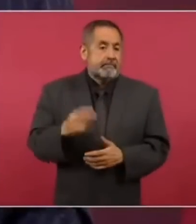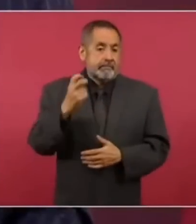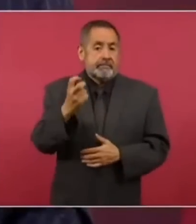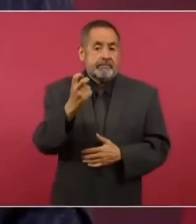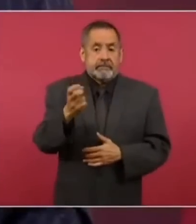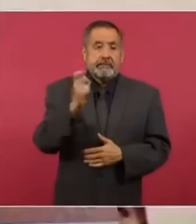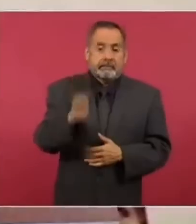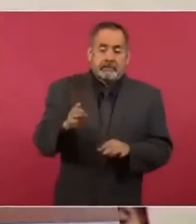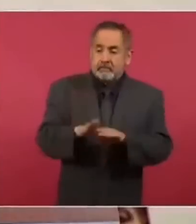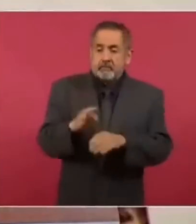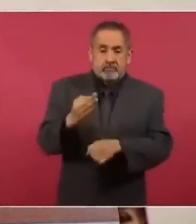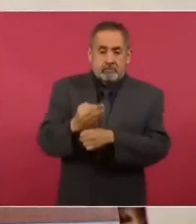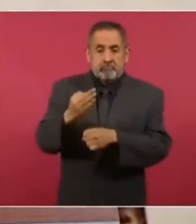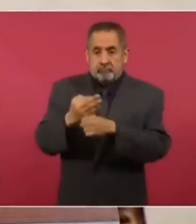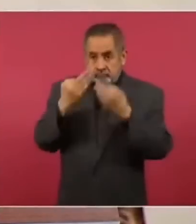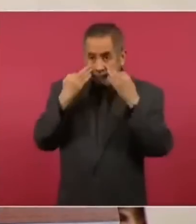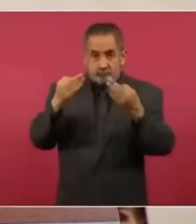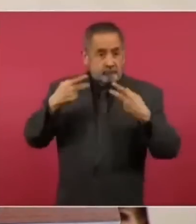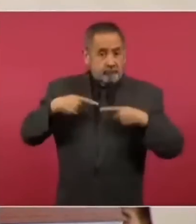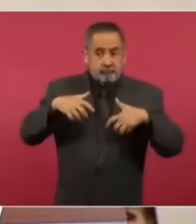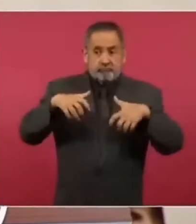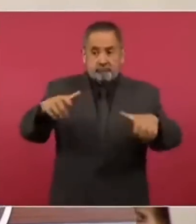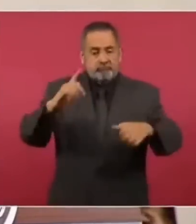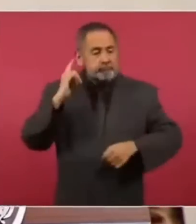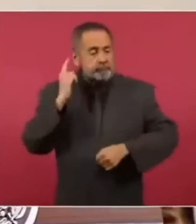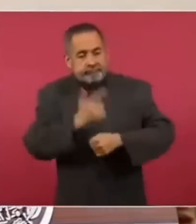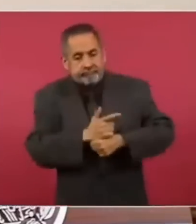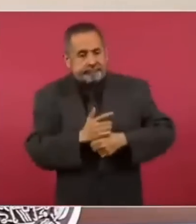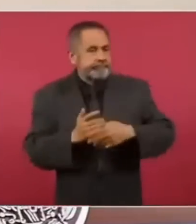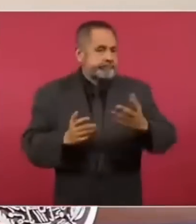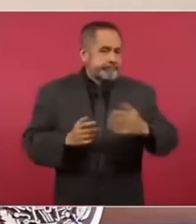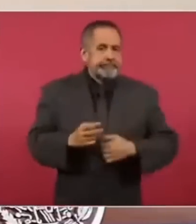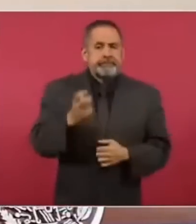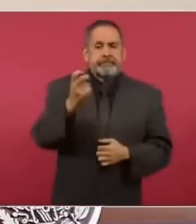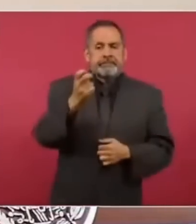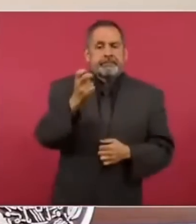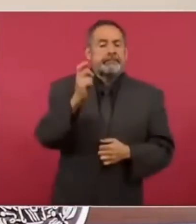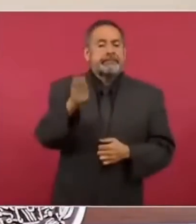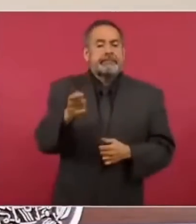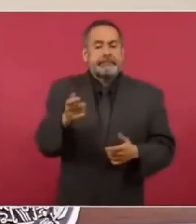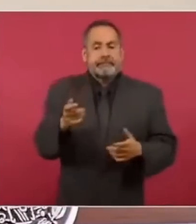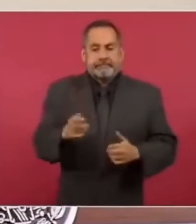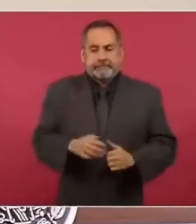sucediendo actualmente en nuestro país, por eso aun cuando